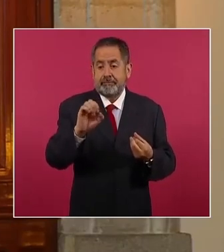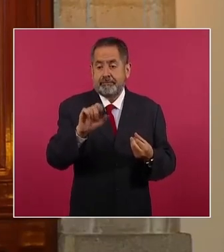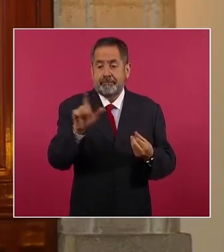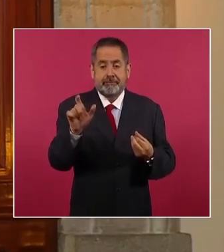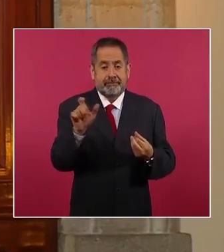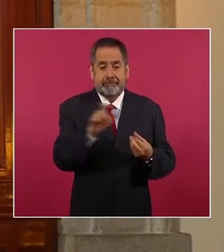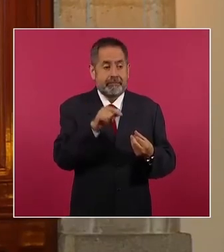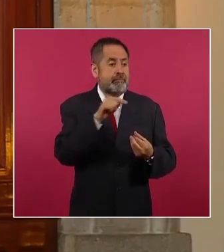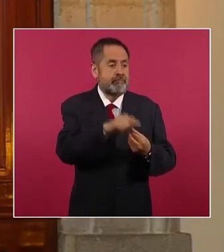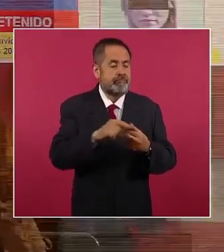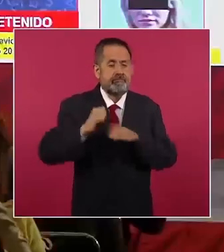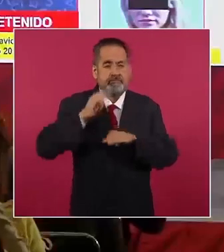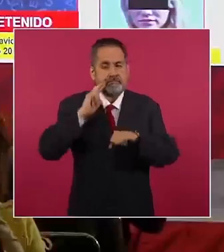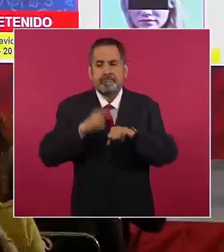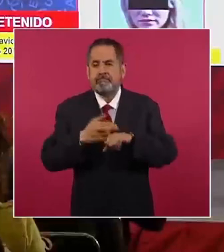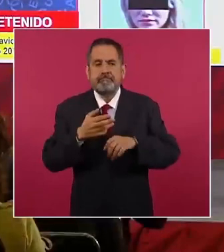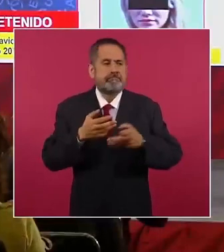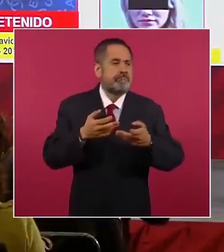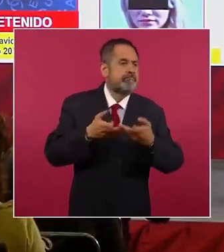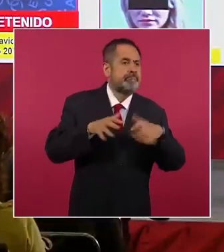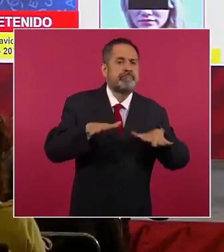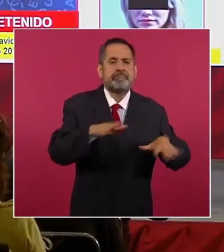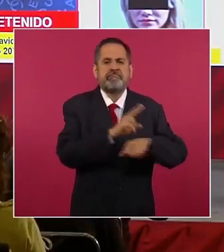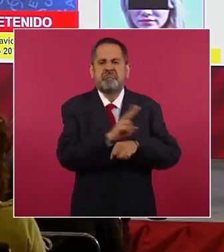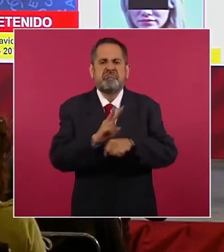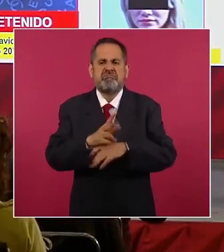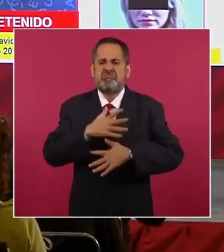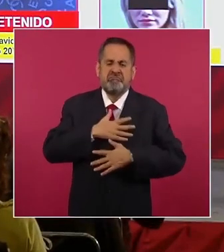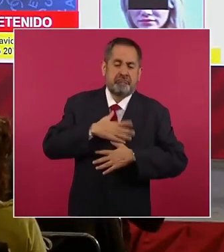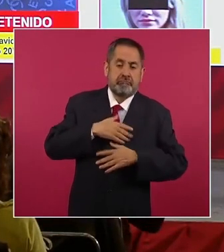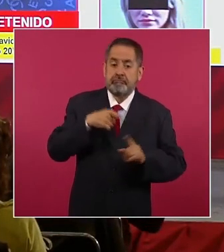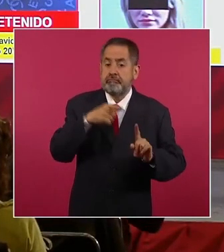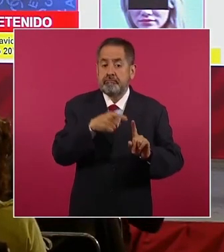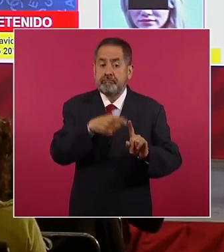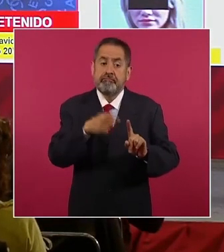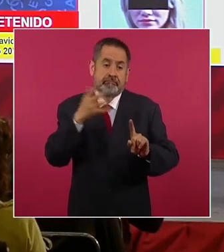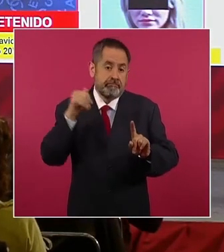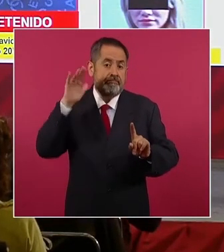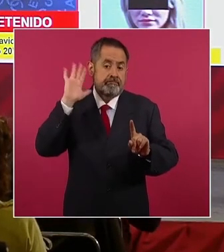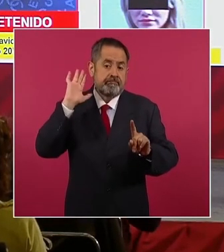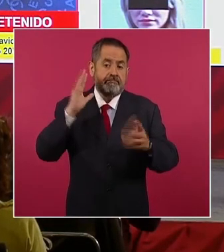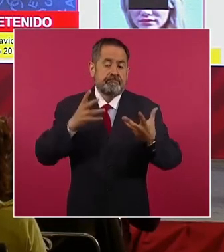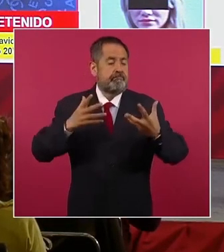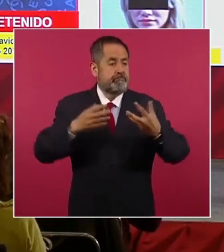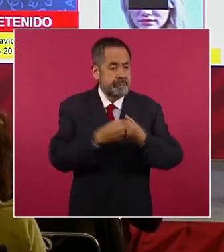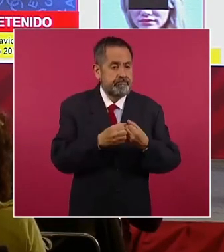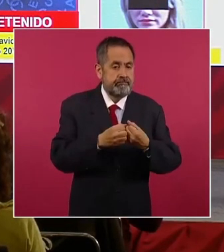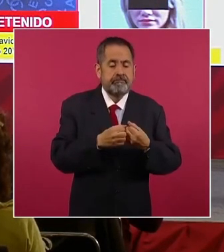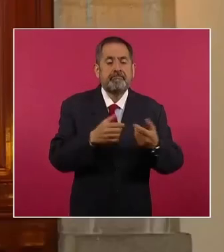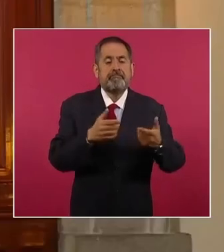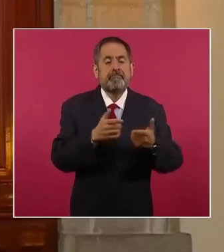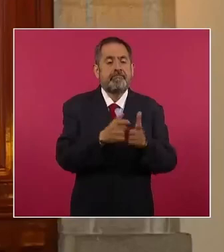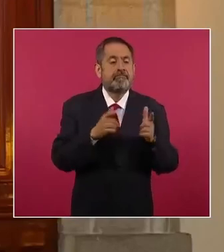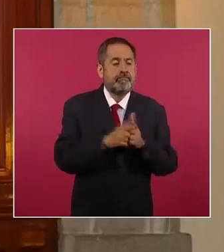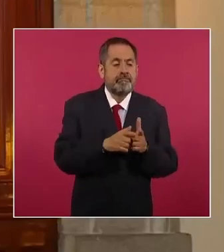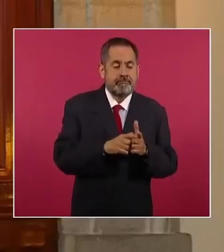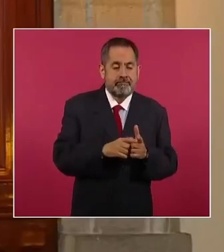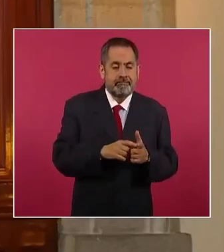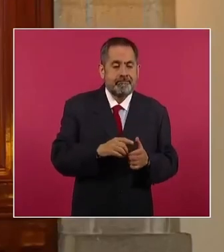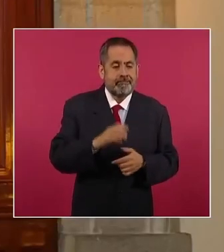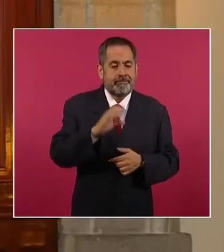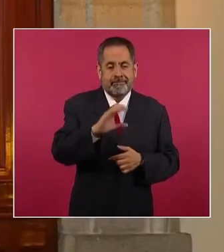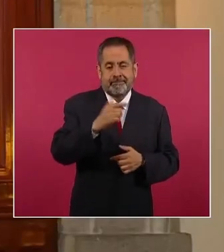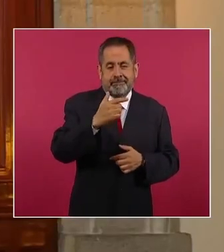territoriales y él en principio perteneció al cártel Jalisco Nueva Generación. Los